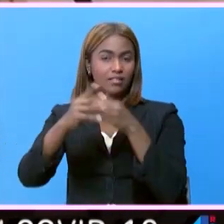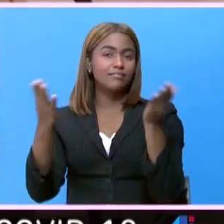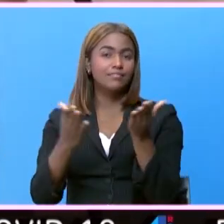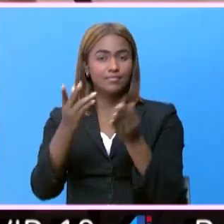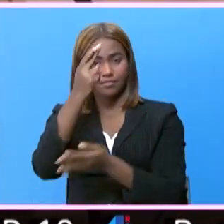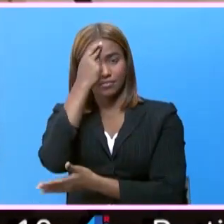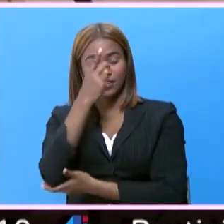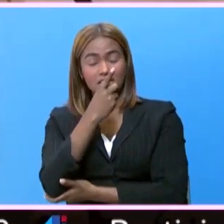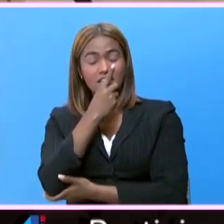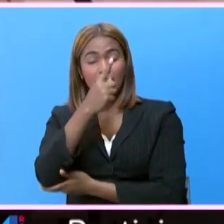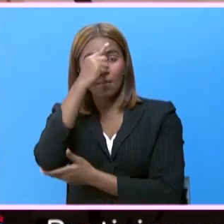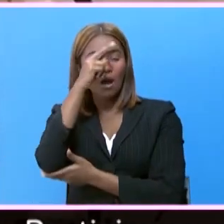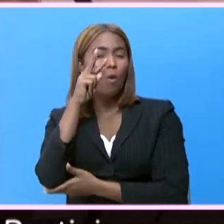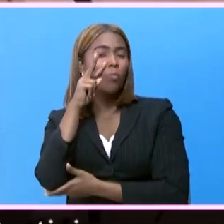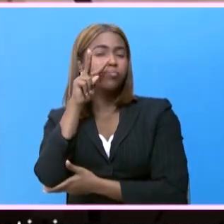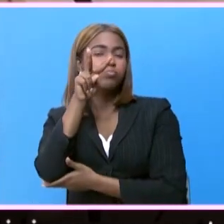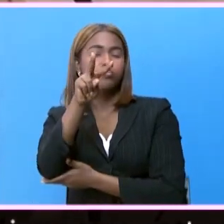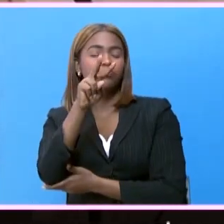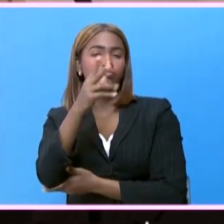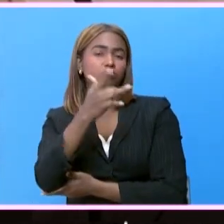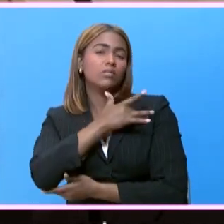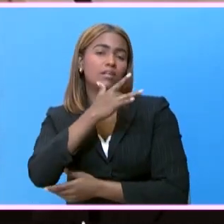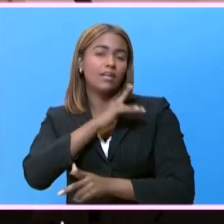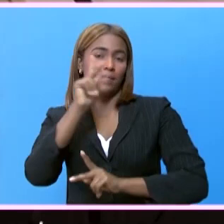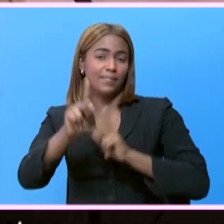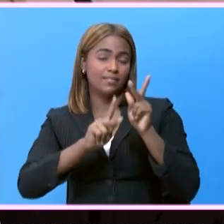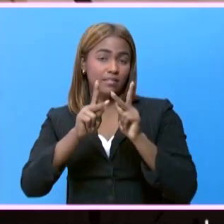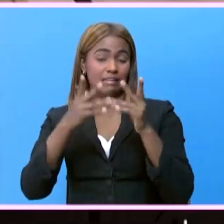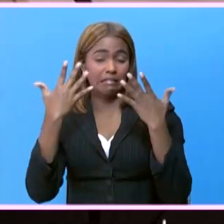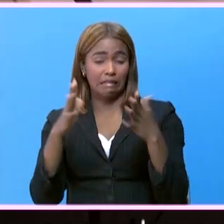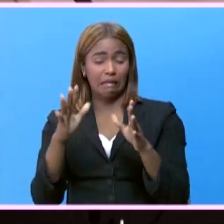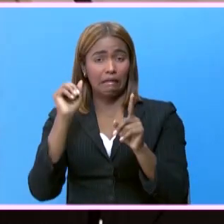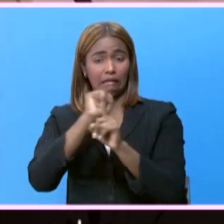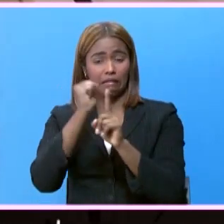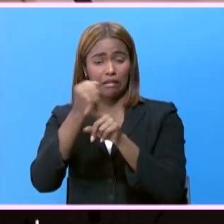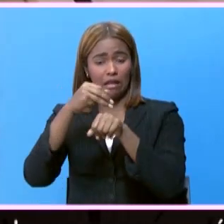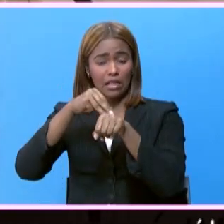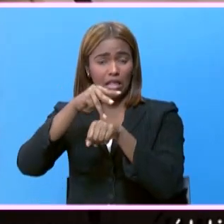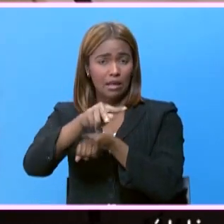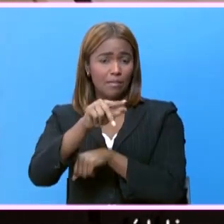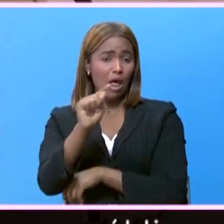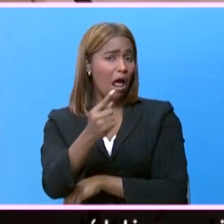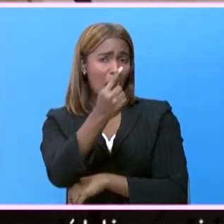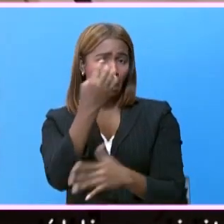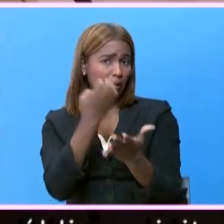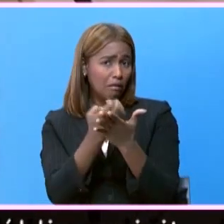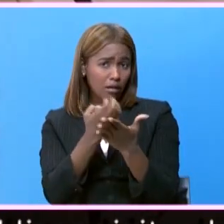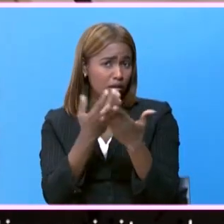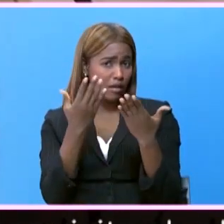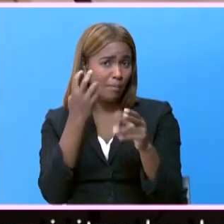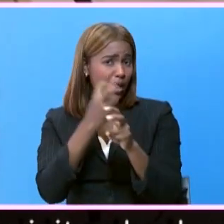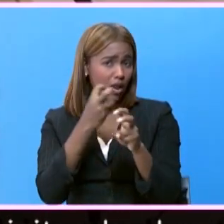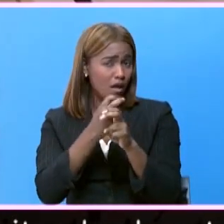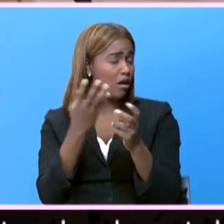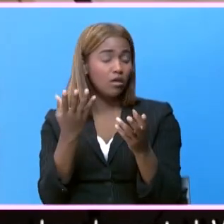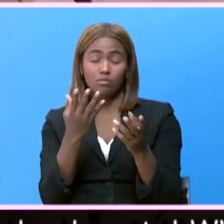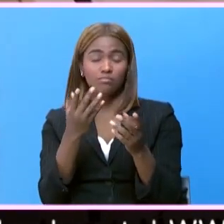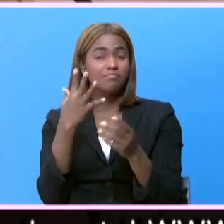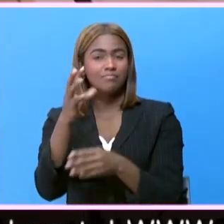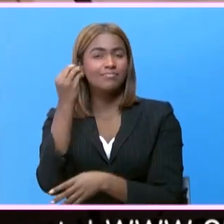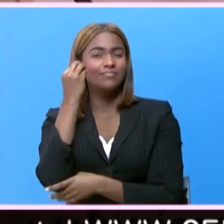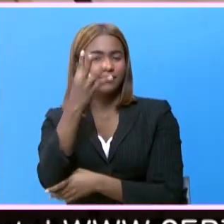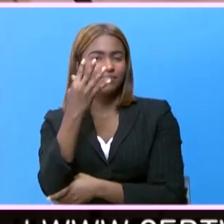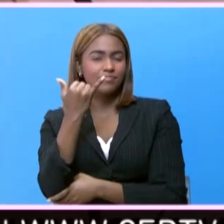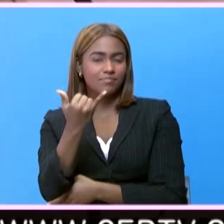Dominicana con una visión humana, ya que la crisis del turismo no es simplemente económica. Como bien usted presentó,